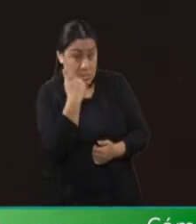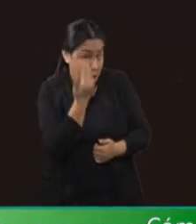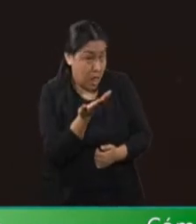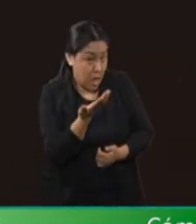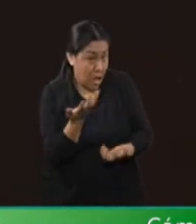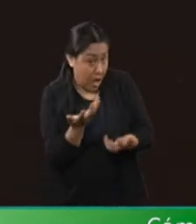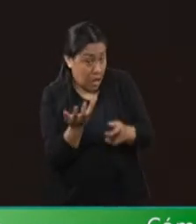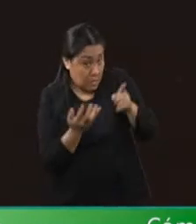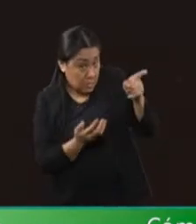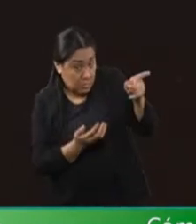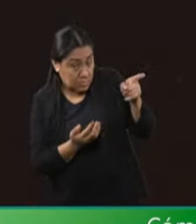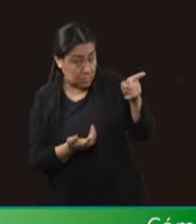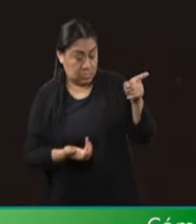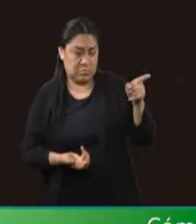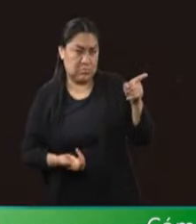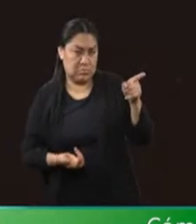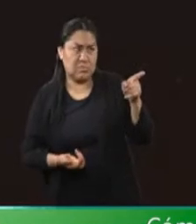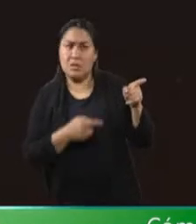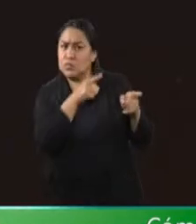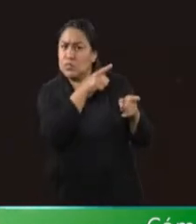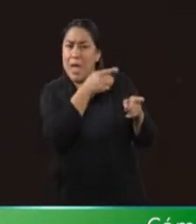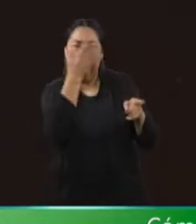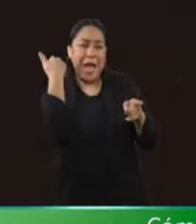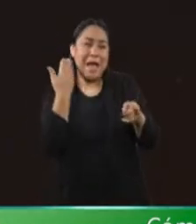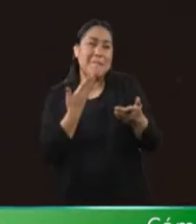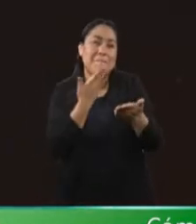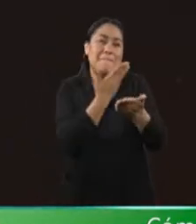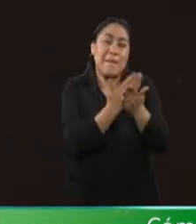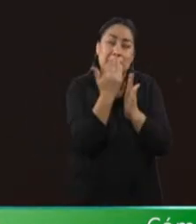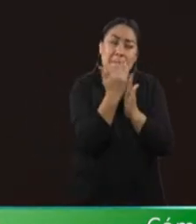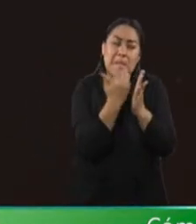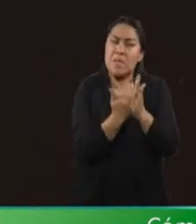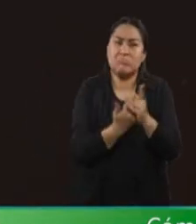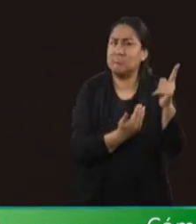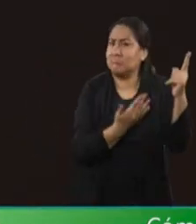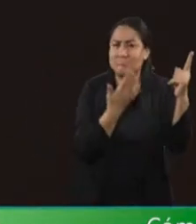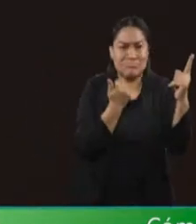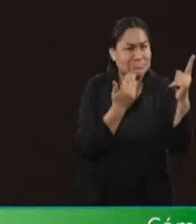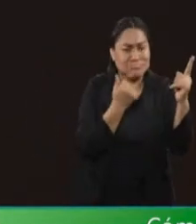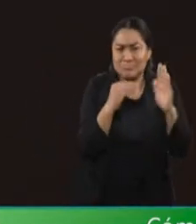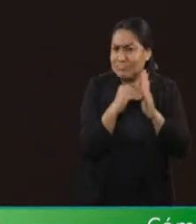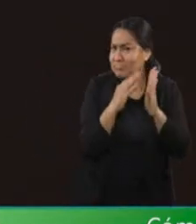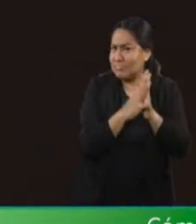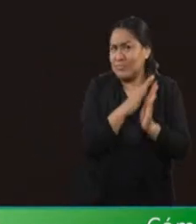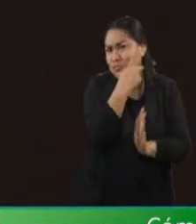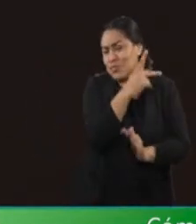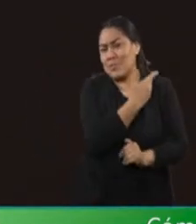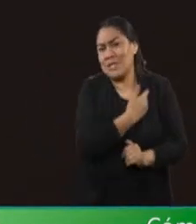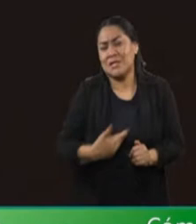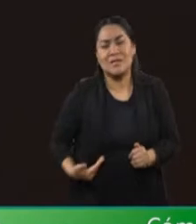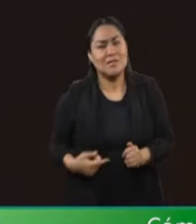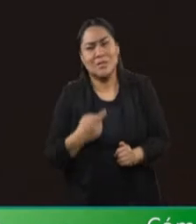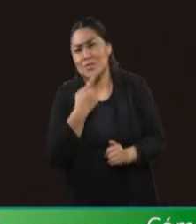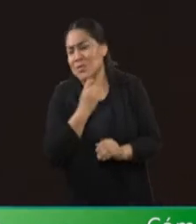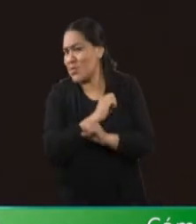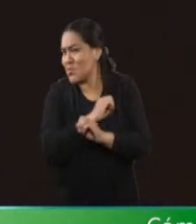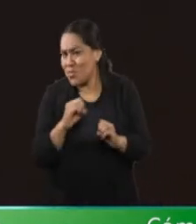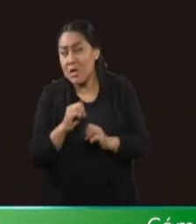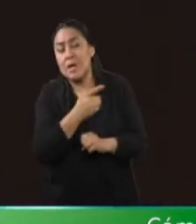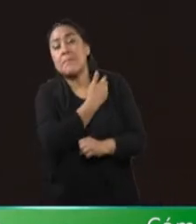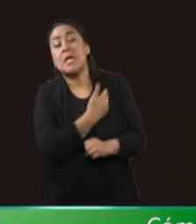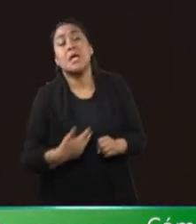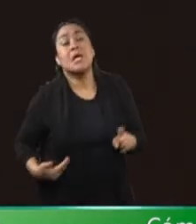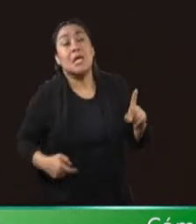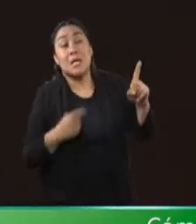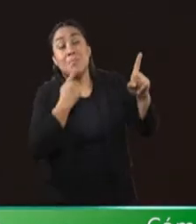quiere, porque no estaba en su iniciativa, no vino en la iniciativa del presidente López Obrador, porque el presidente López